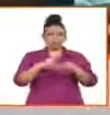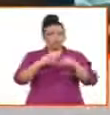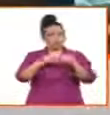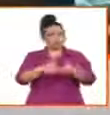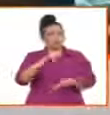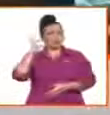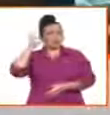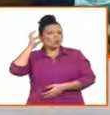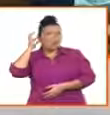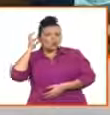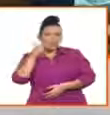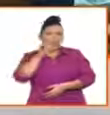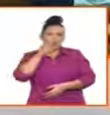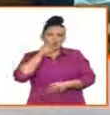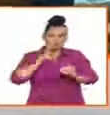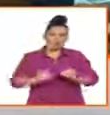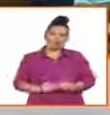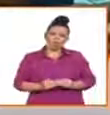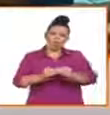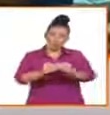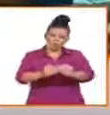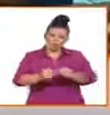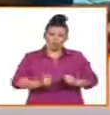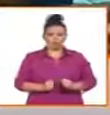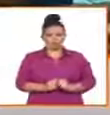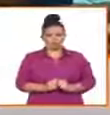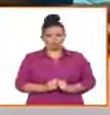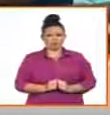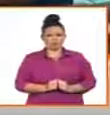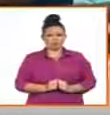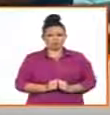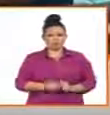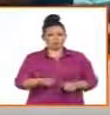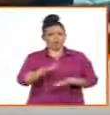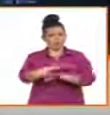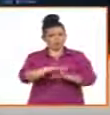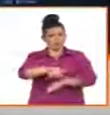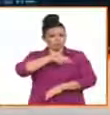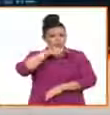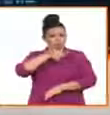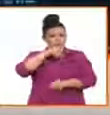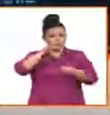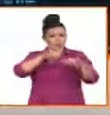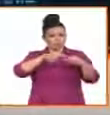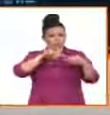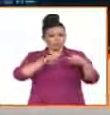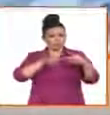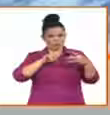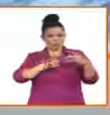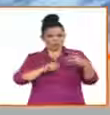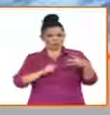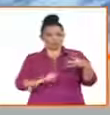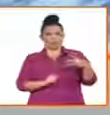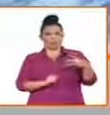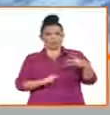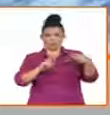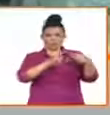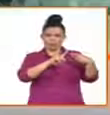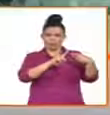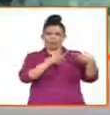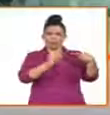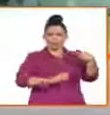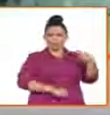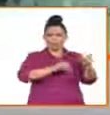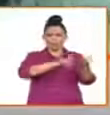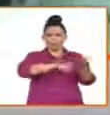transformación de la familia. Entonces, ahí está la diferencia, Oliver. Uno viene por lazos biológicos y es irrelevante para